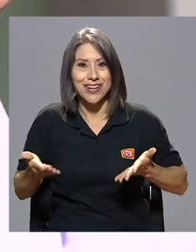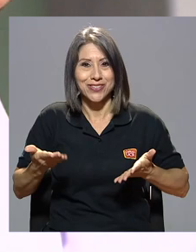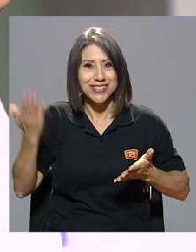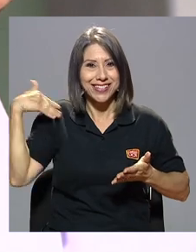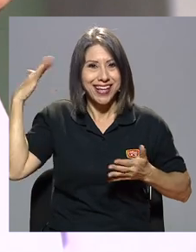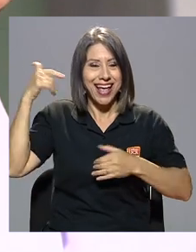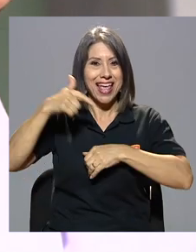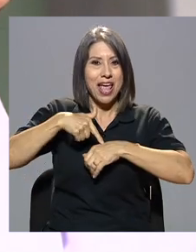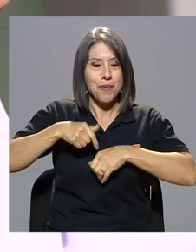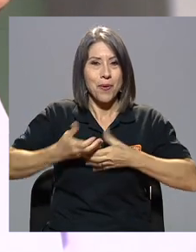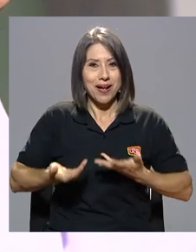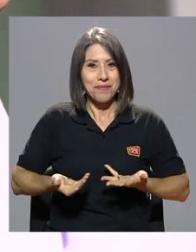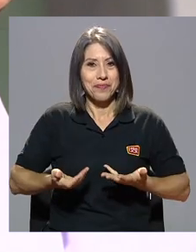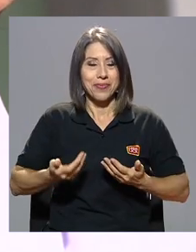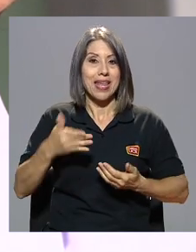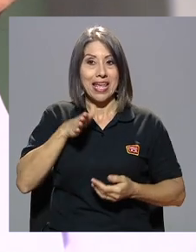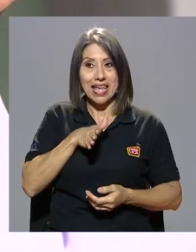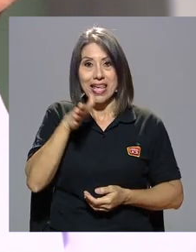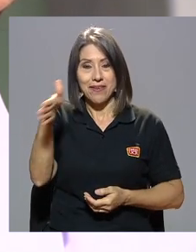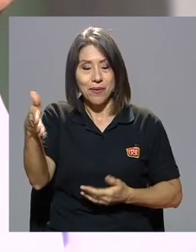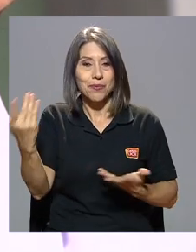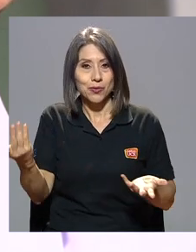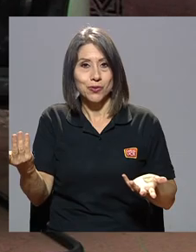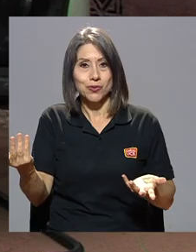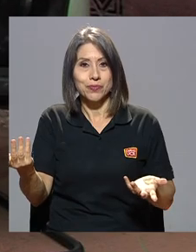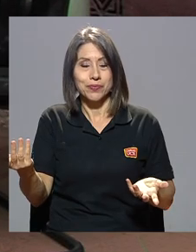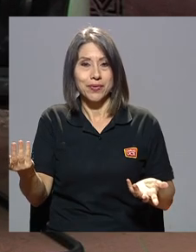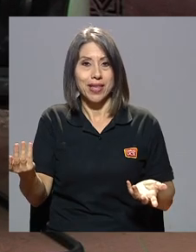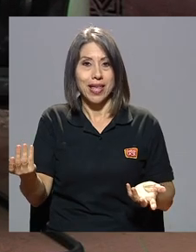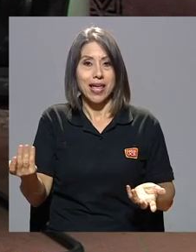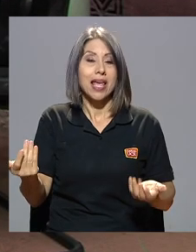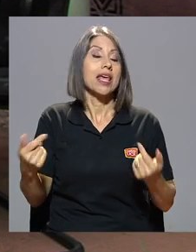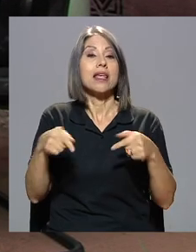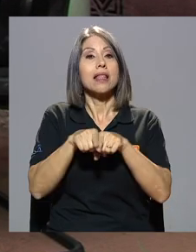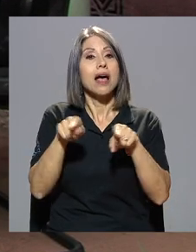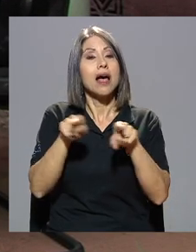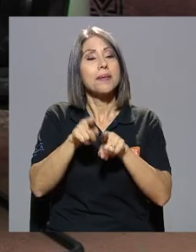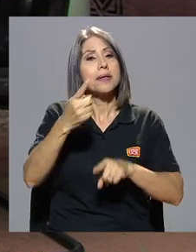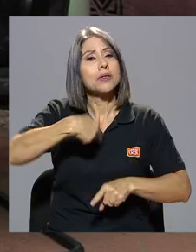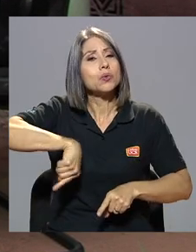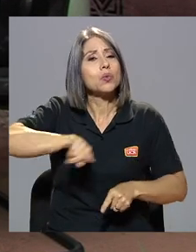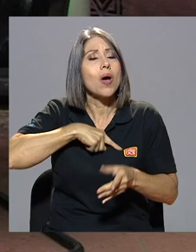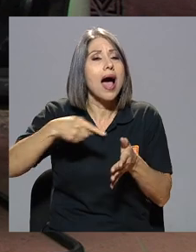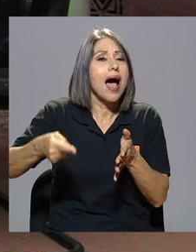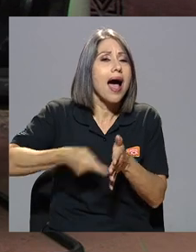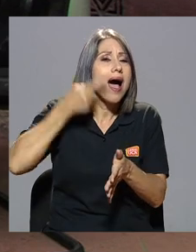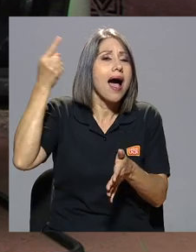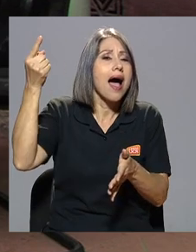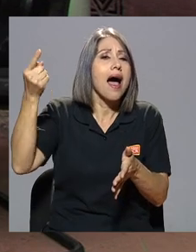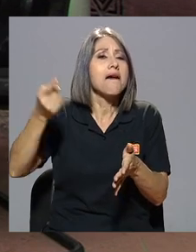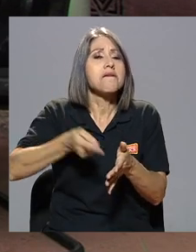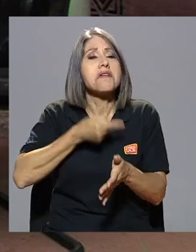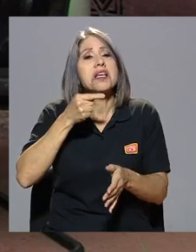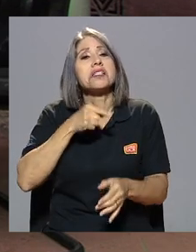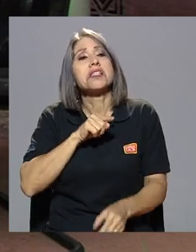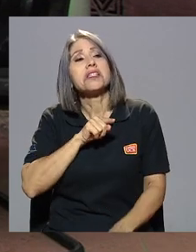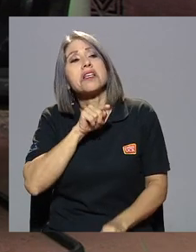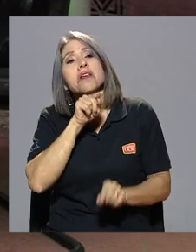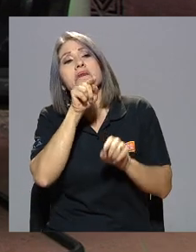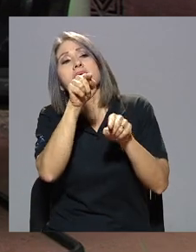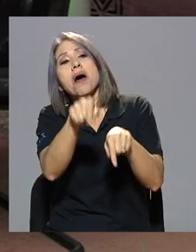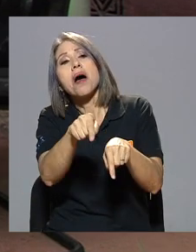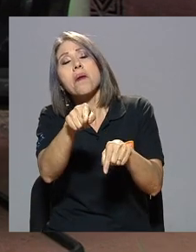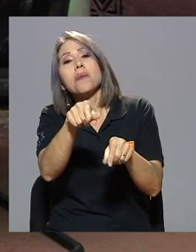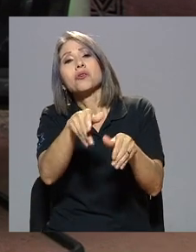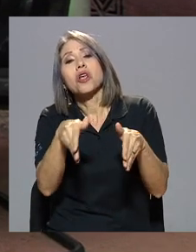esa época. Íbamos al cine y íbamos a veces a dar vueltas por